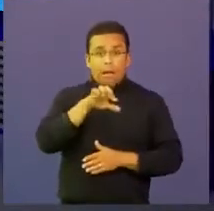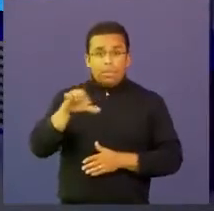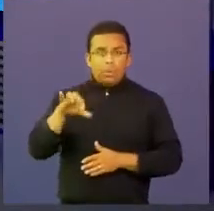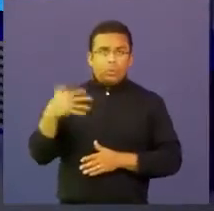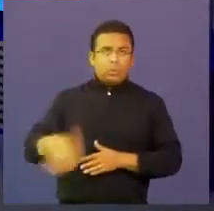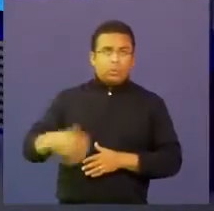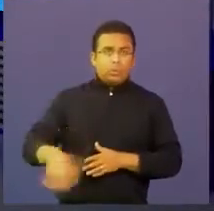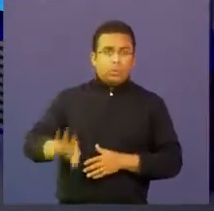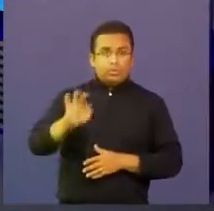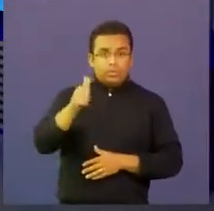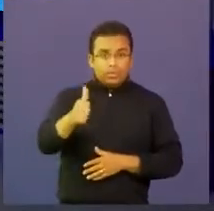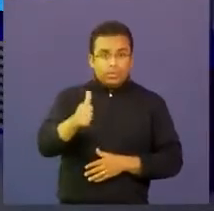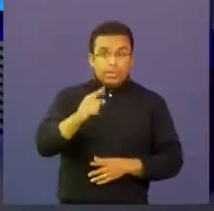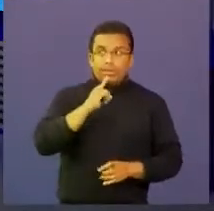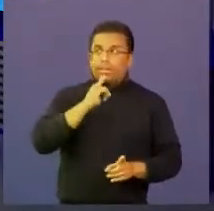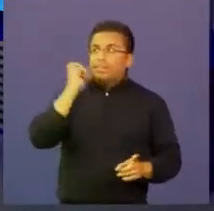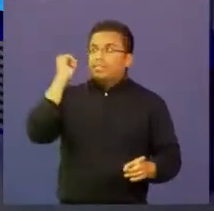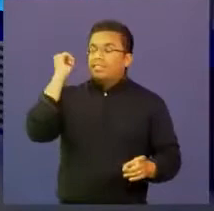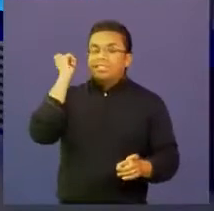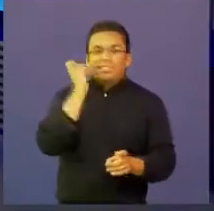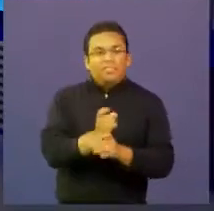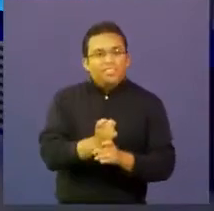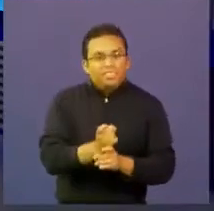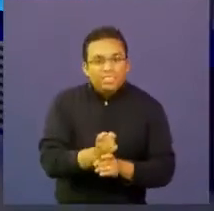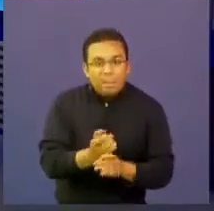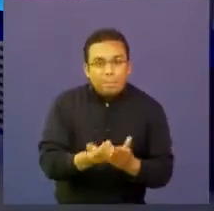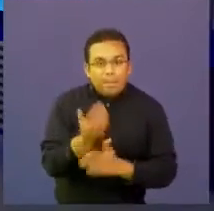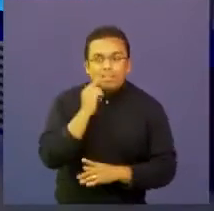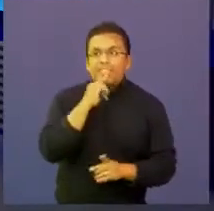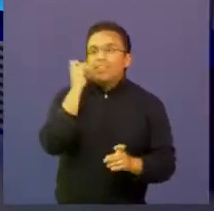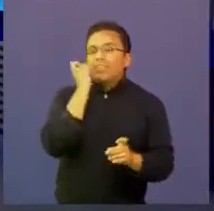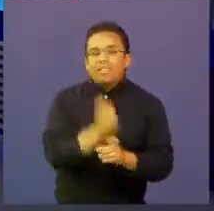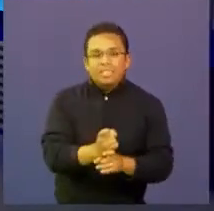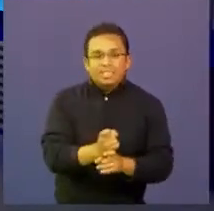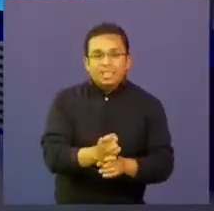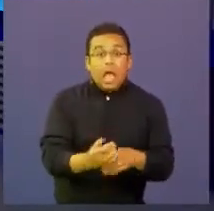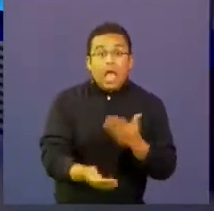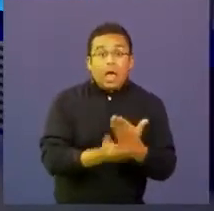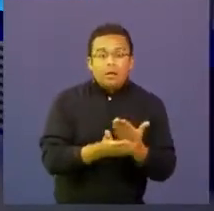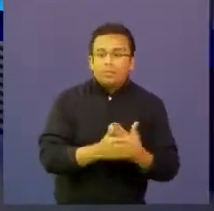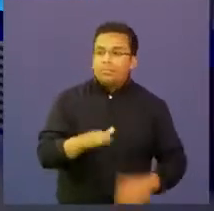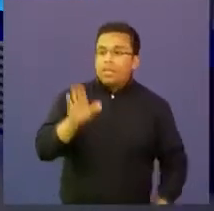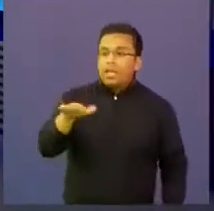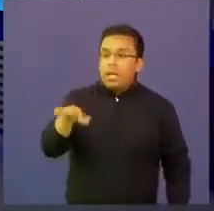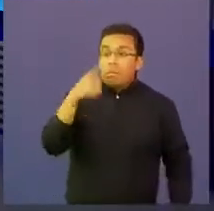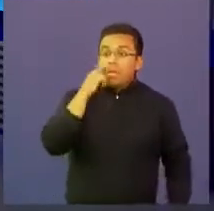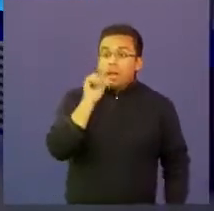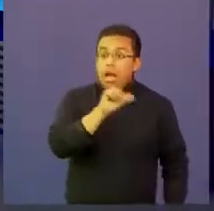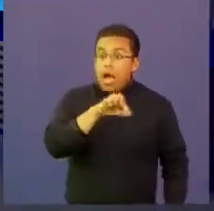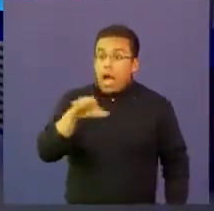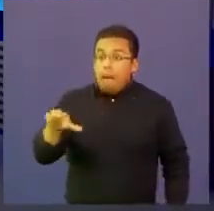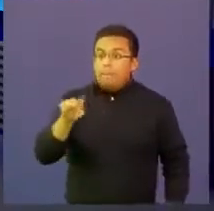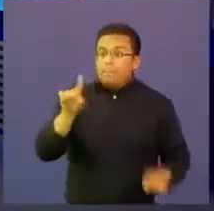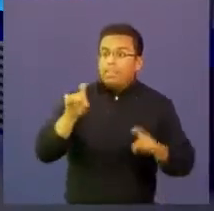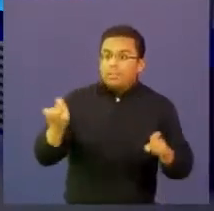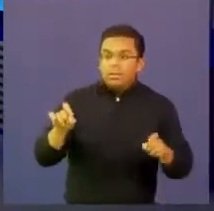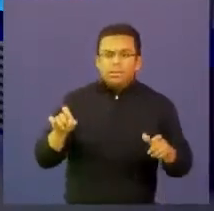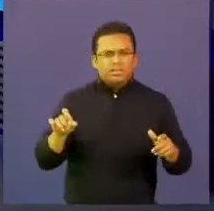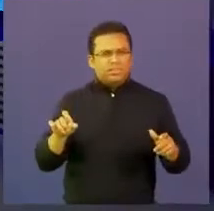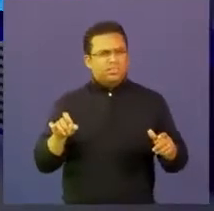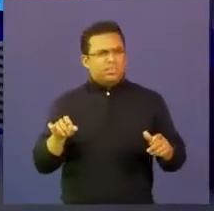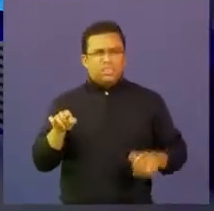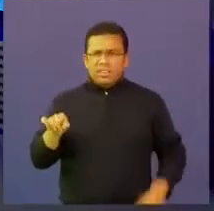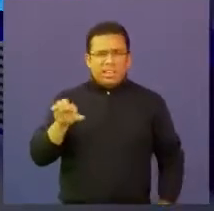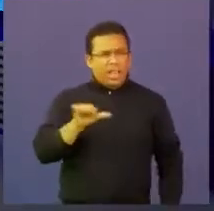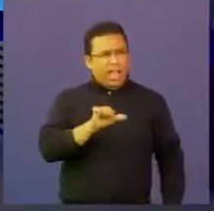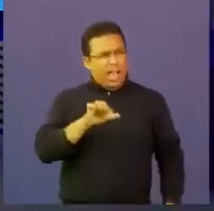muchas dificultades al principio, porque siempre que nos dijeron, van a poner una aplicación, pero ¿por qué van a poner